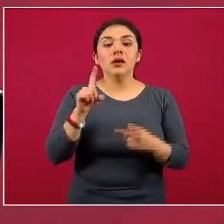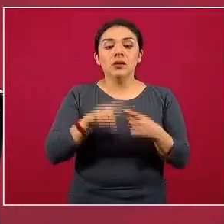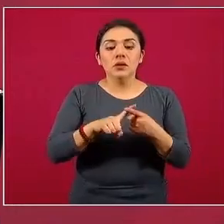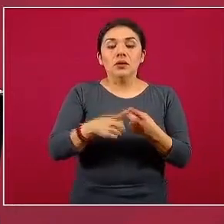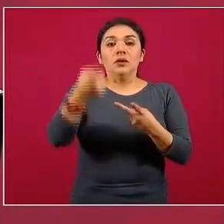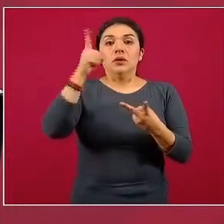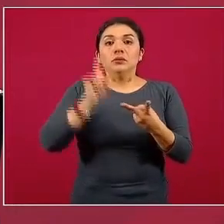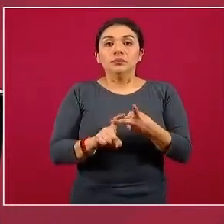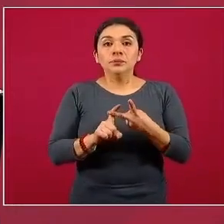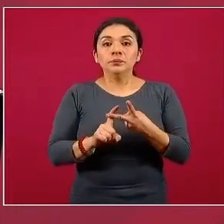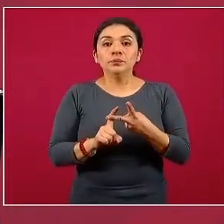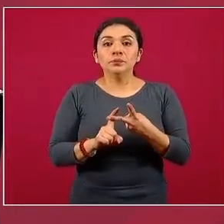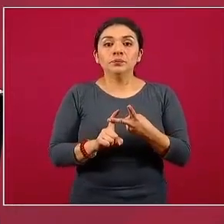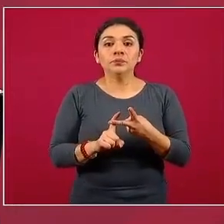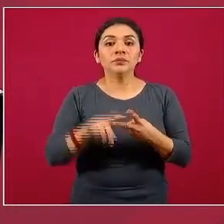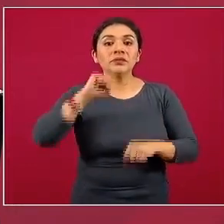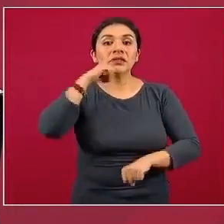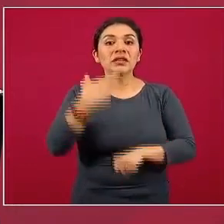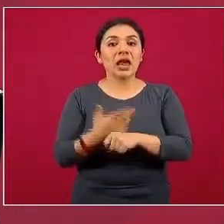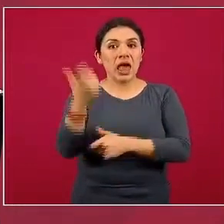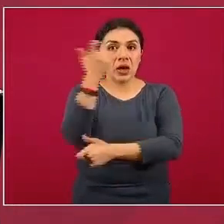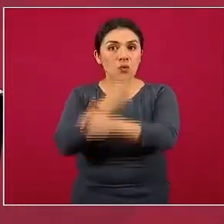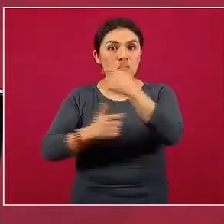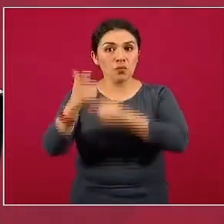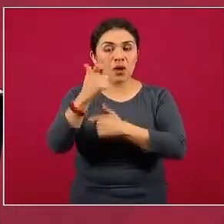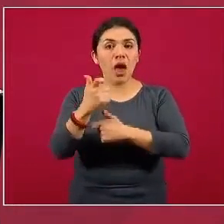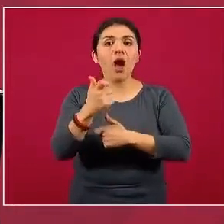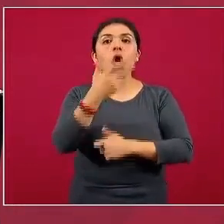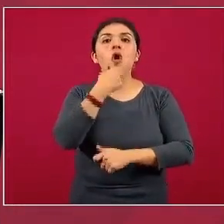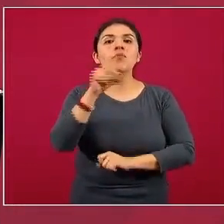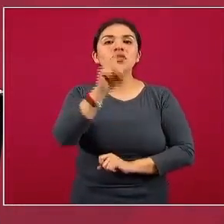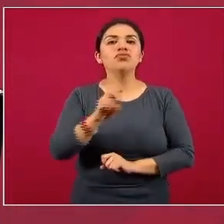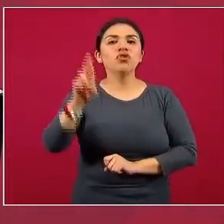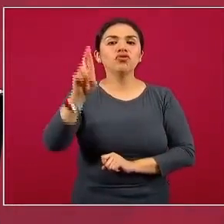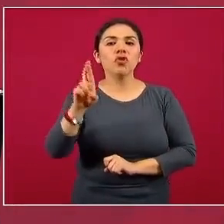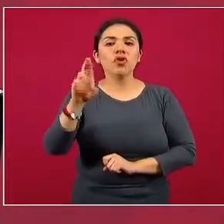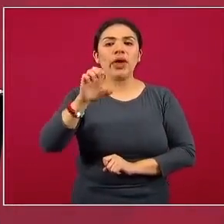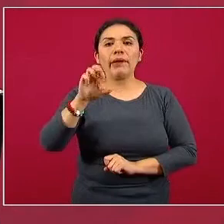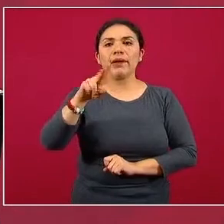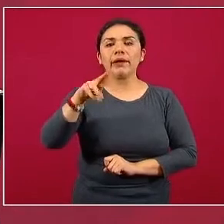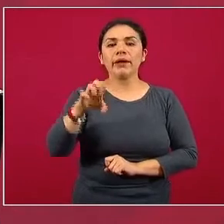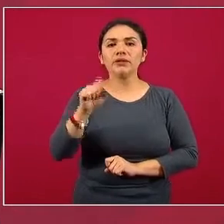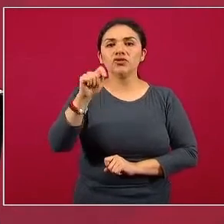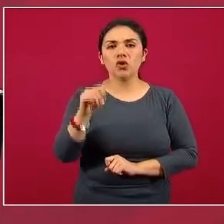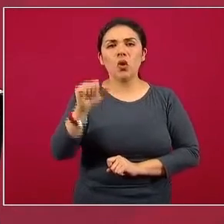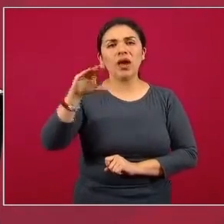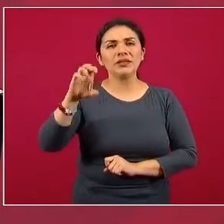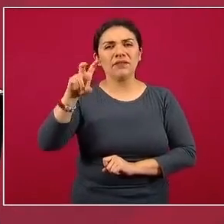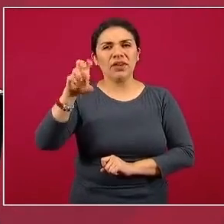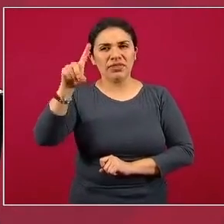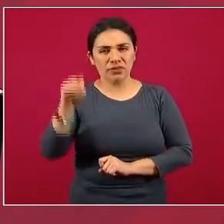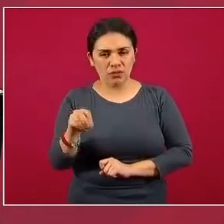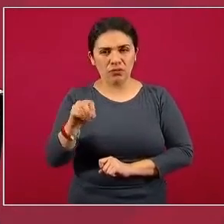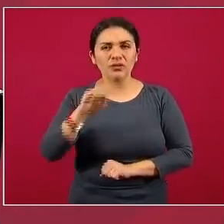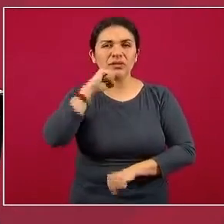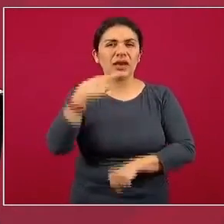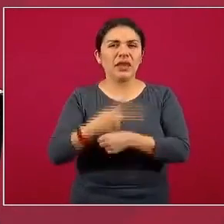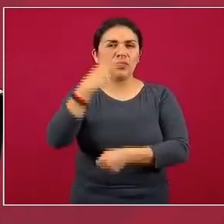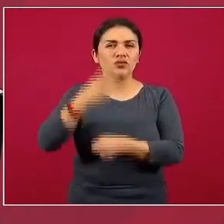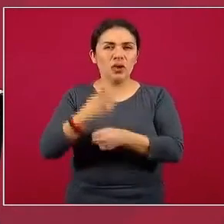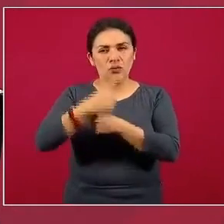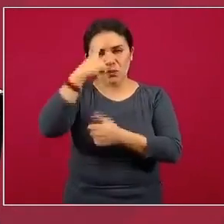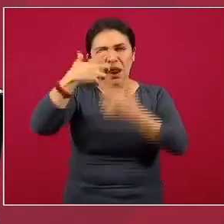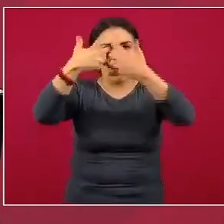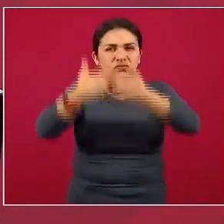También a nombre de la Secretaría de Economía, el doctor Ernesto Acevedo Fernández, subsecretario de Industria,